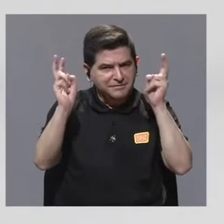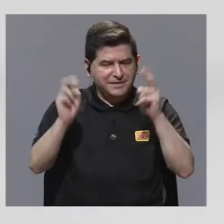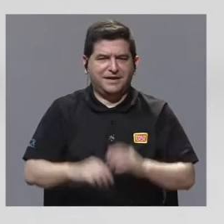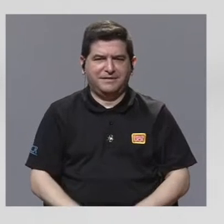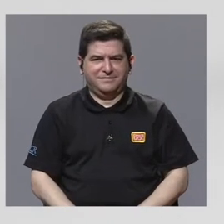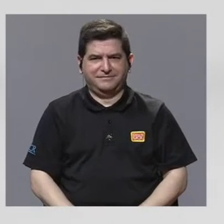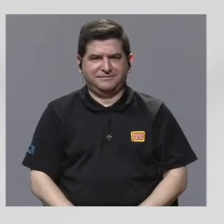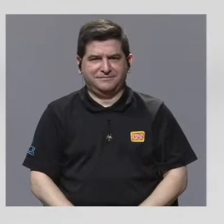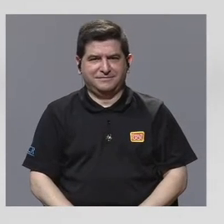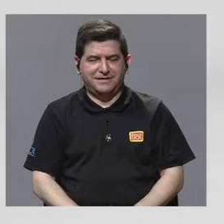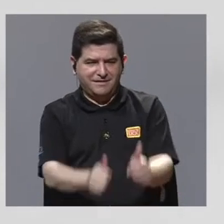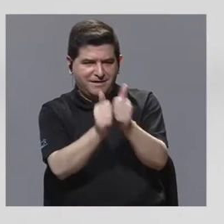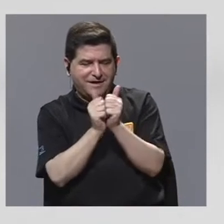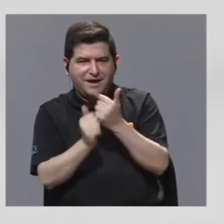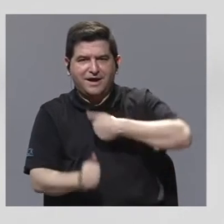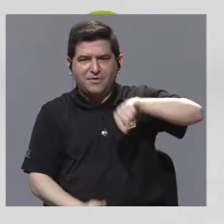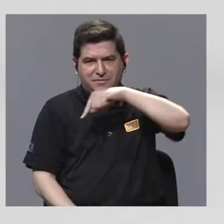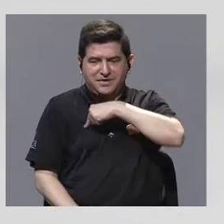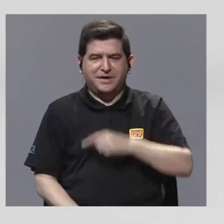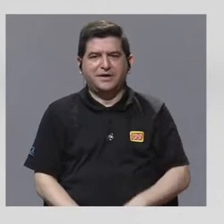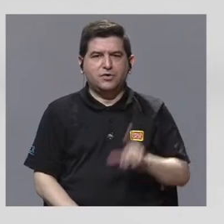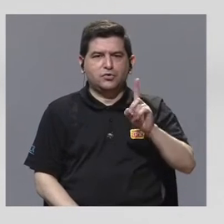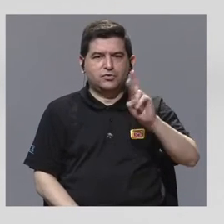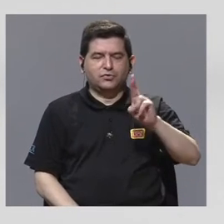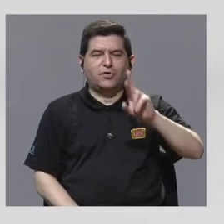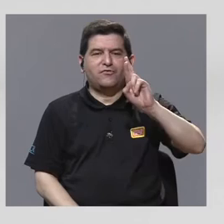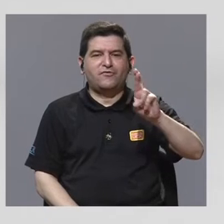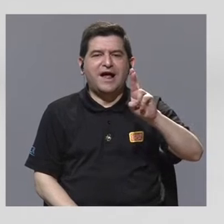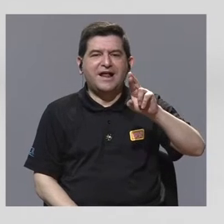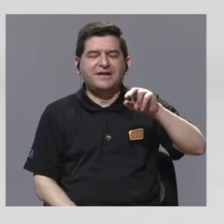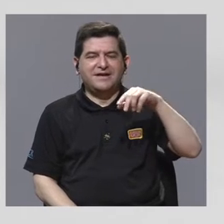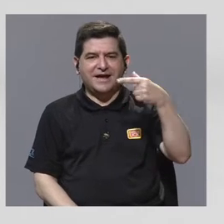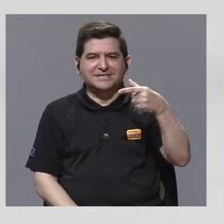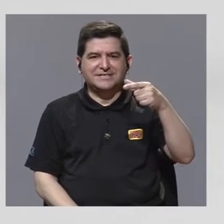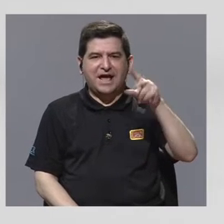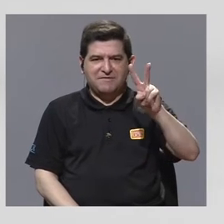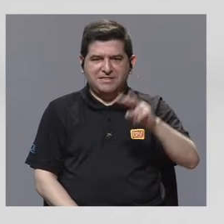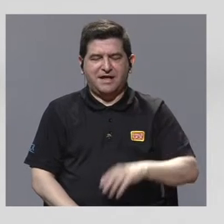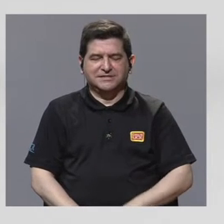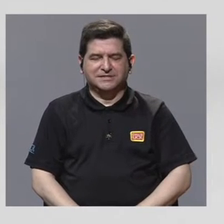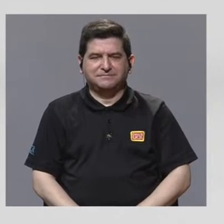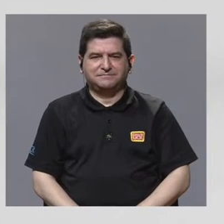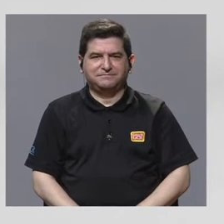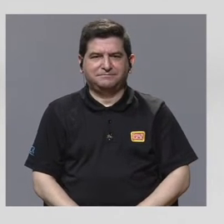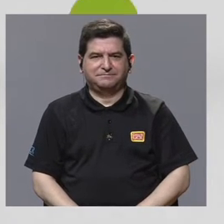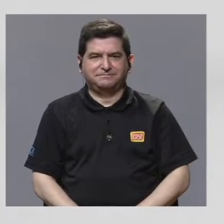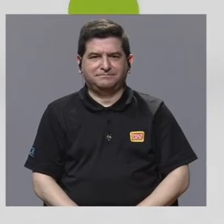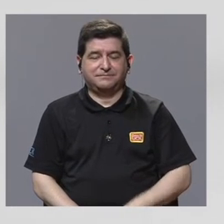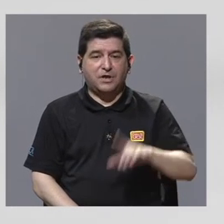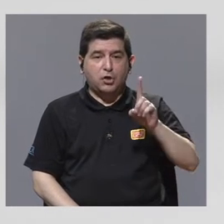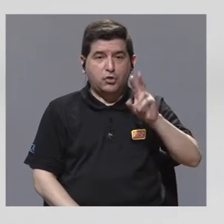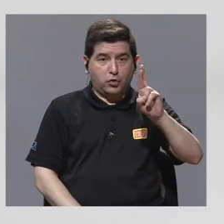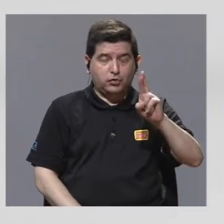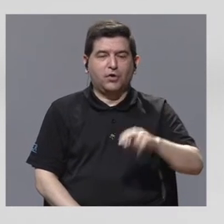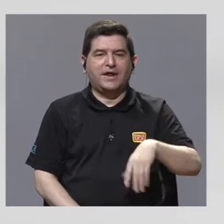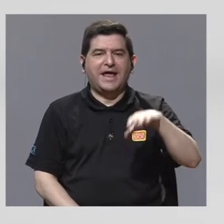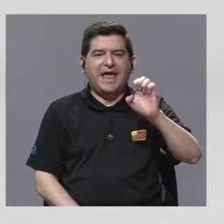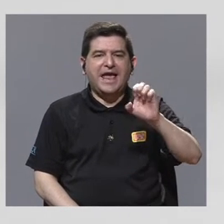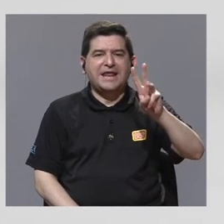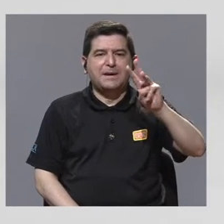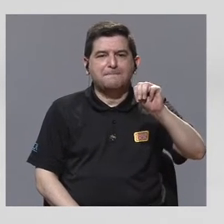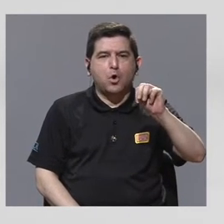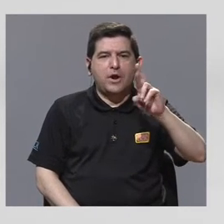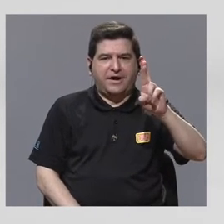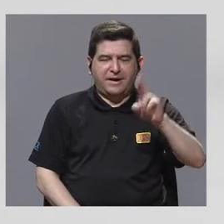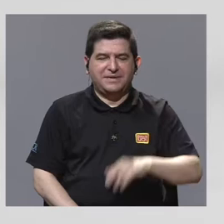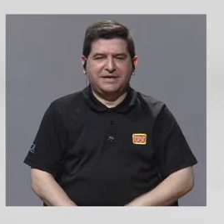tema, nos acompañan el Dr. Ralf García Bindas, el Dr. Eric Mora